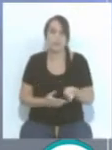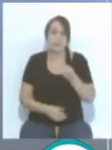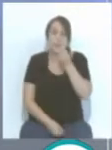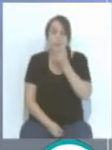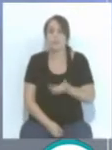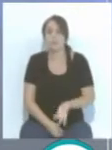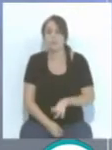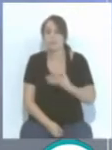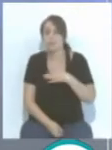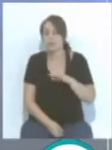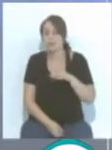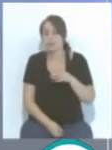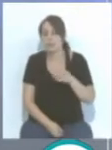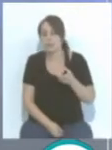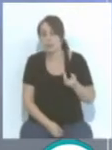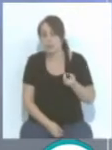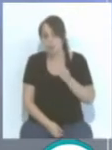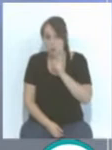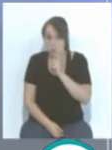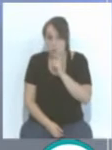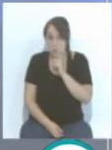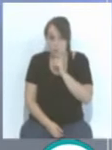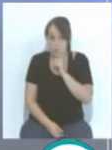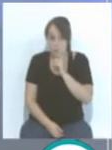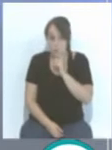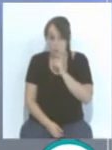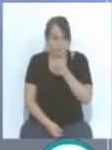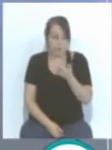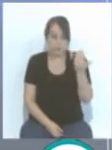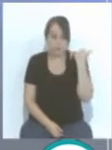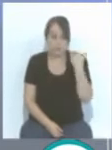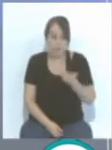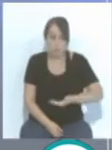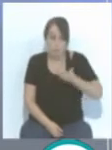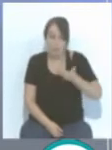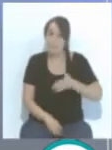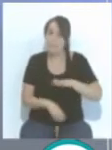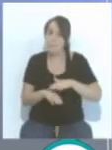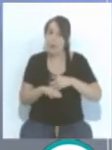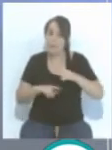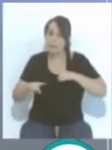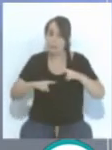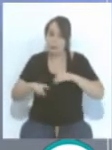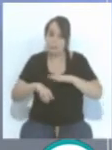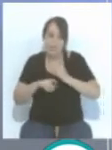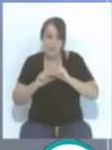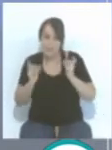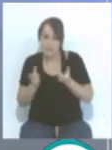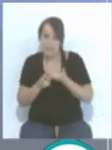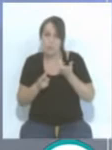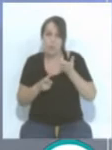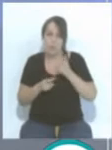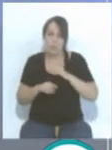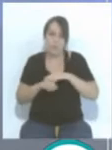posiblemente como fue tan importante para el entrenador, para el equipo y para el